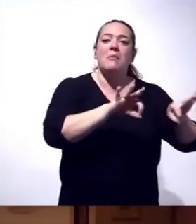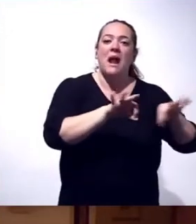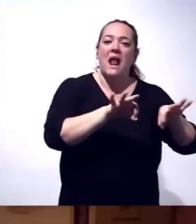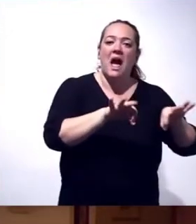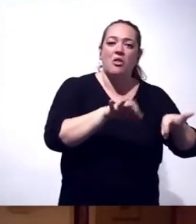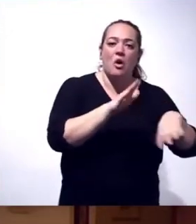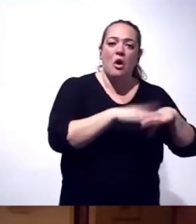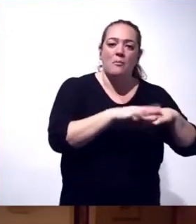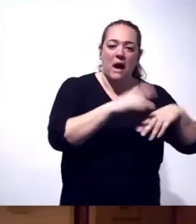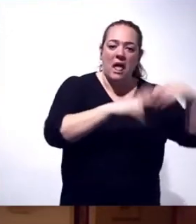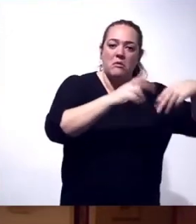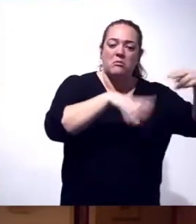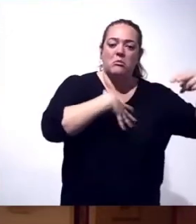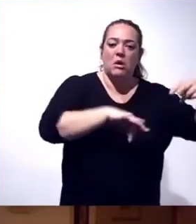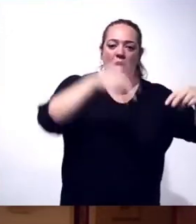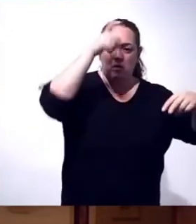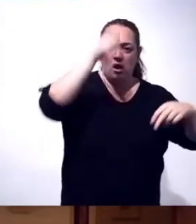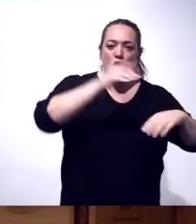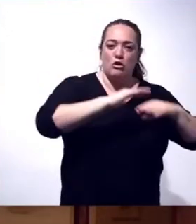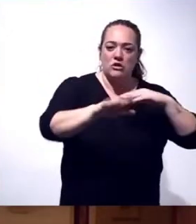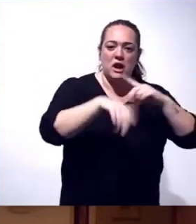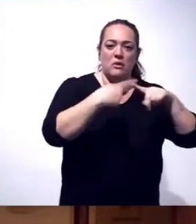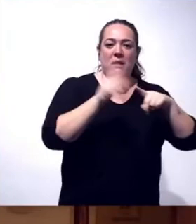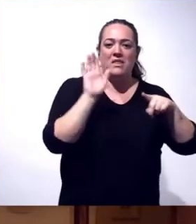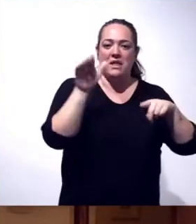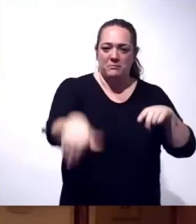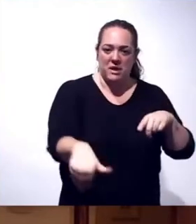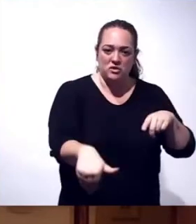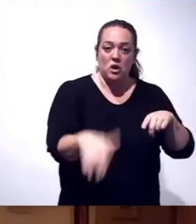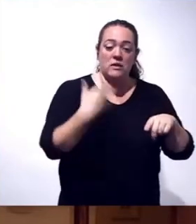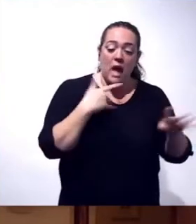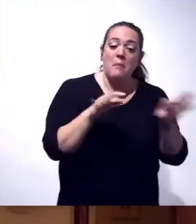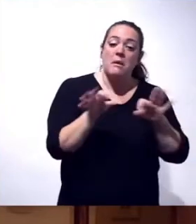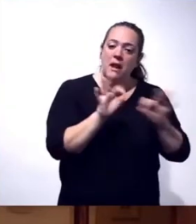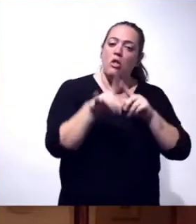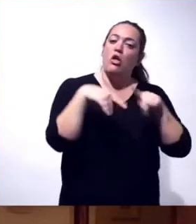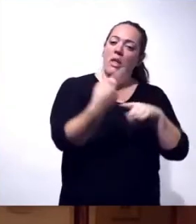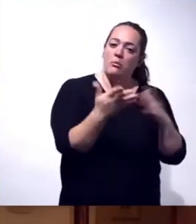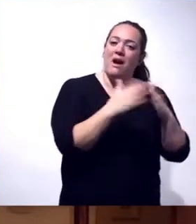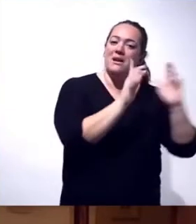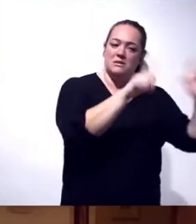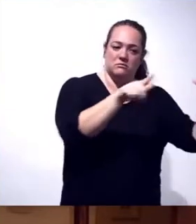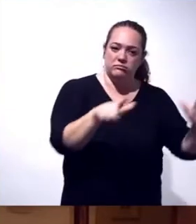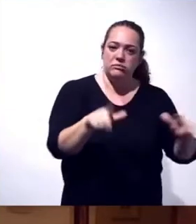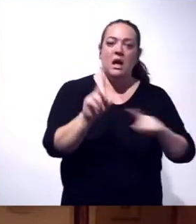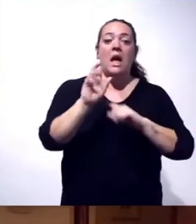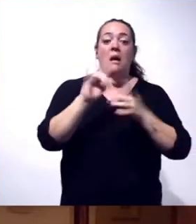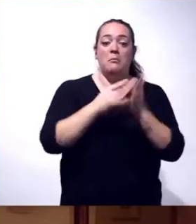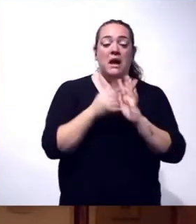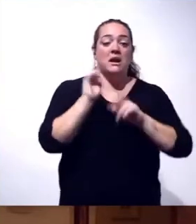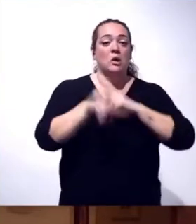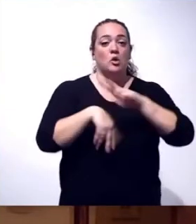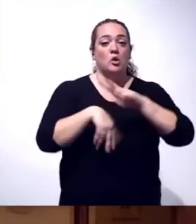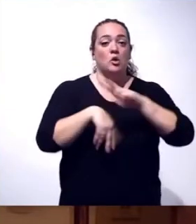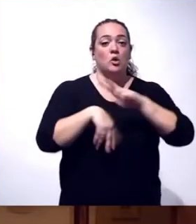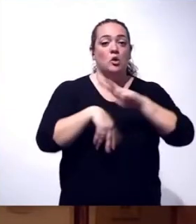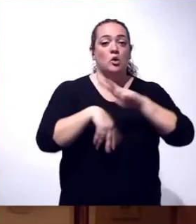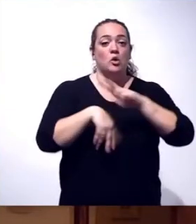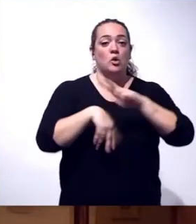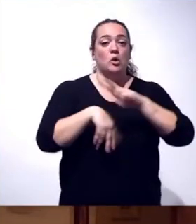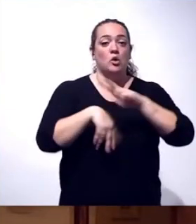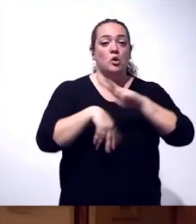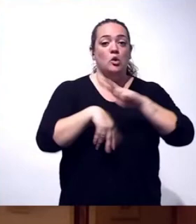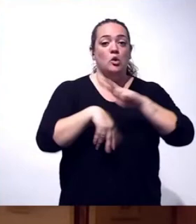para poder urbanizarlo, tanto en los municipios de Los Llanos como en el del Paso. Y junto a ello, seguimos con el plan de reconstrucción. Hoy hemos tenido que